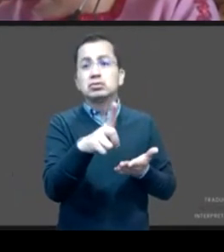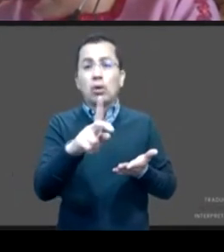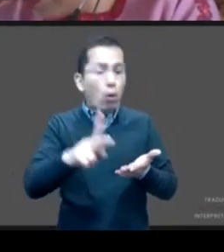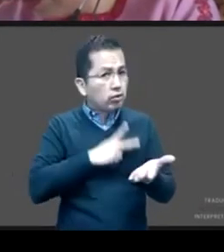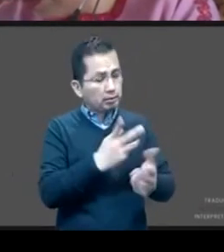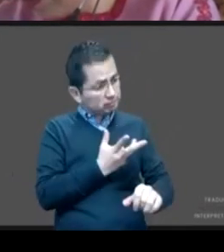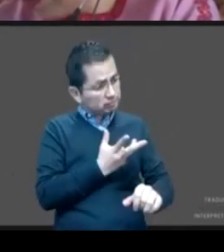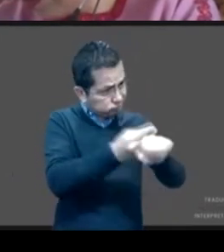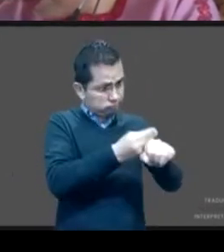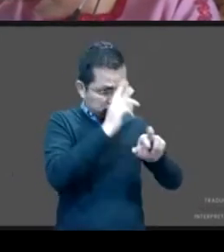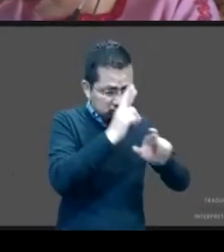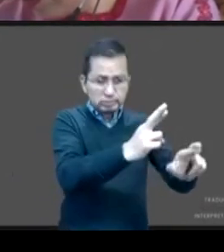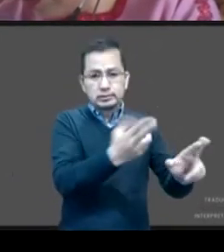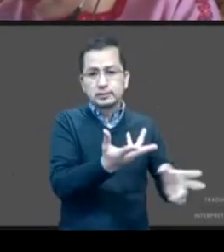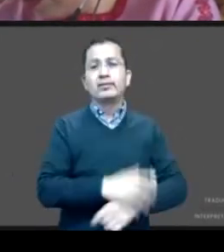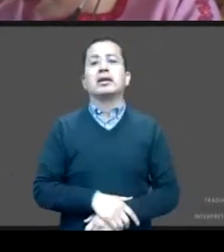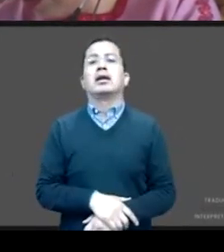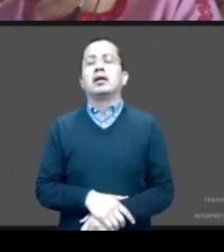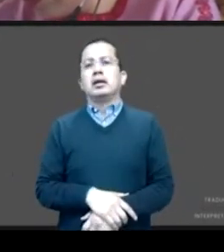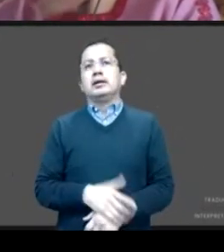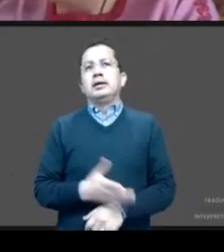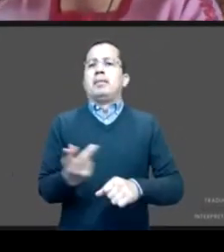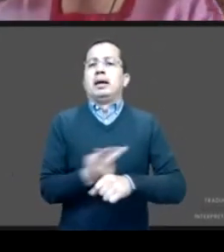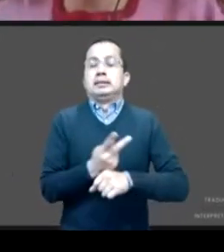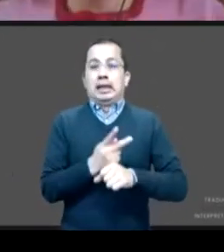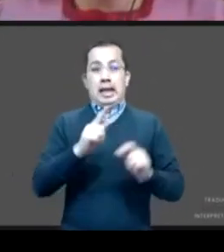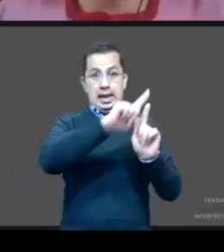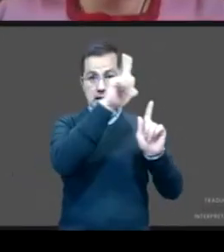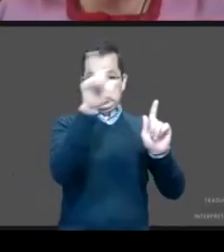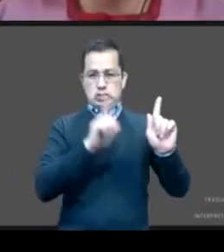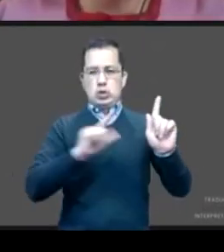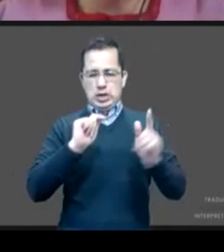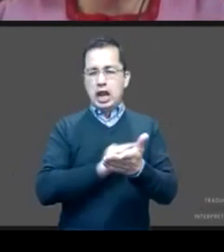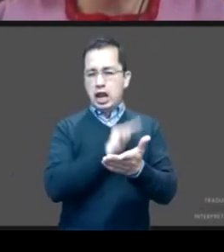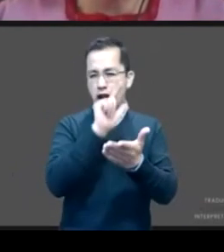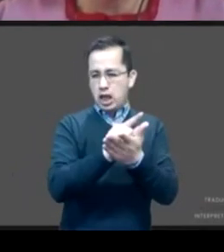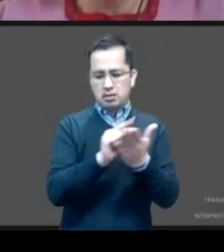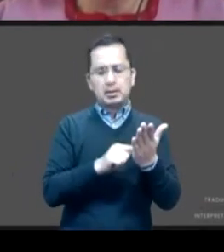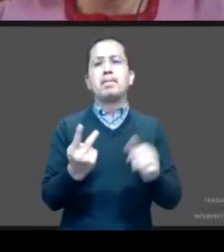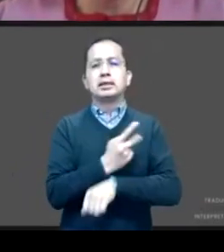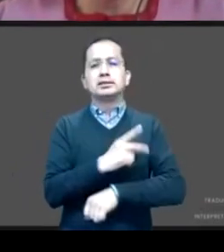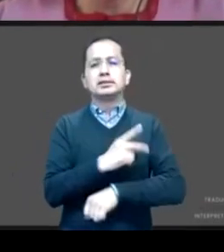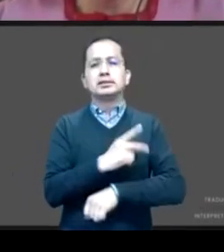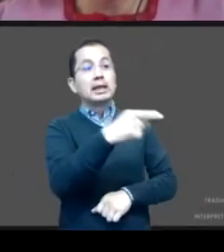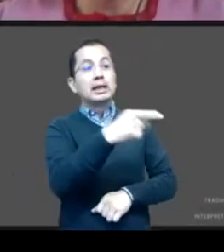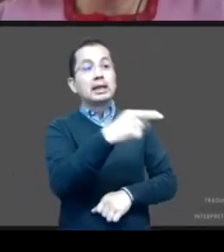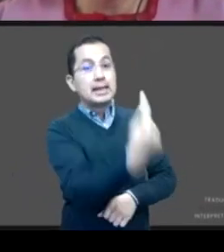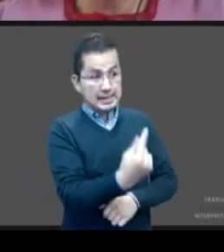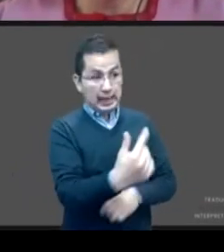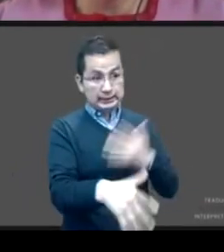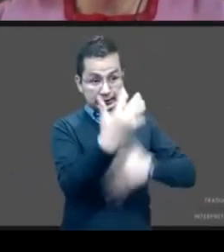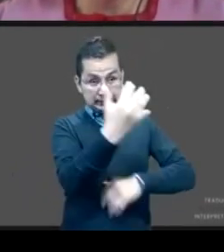sobre el marco jurídico nacional, el embarazo ciertamente en niñas menores de 15 años debe suponer